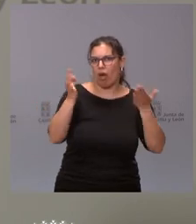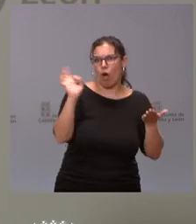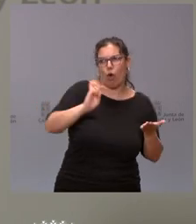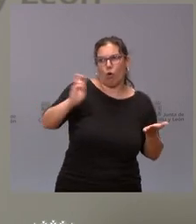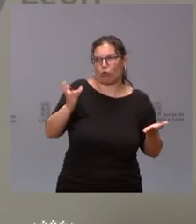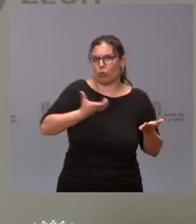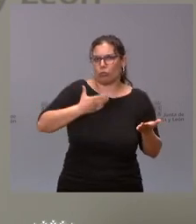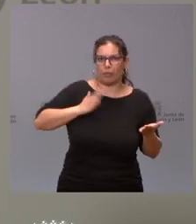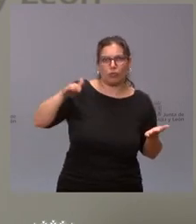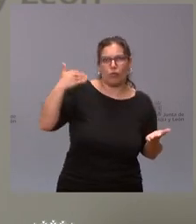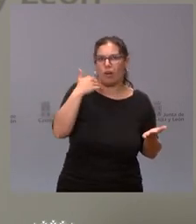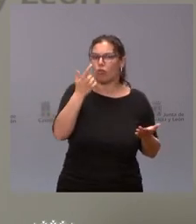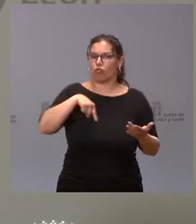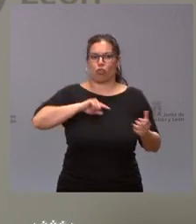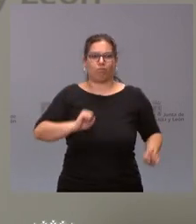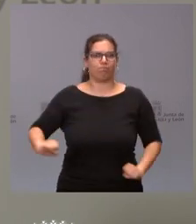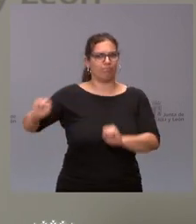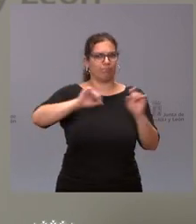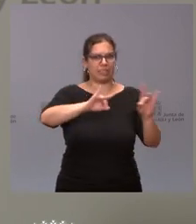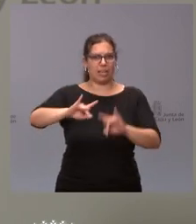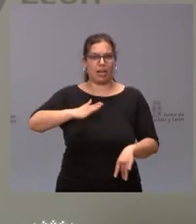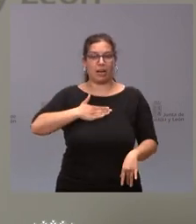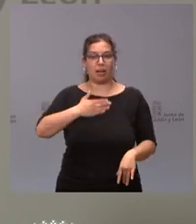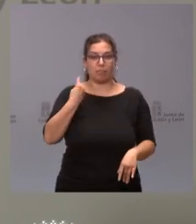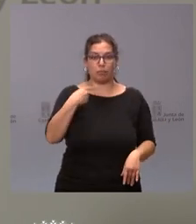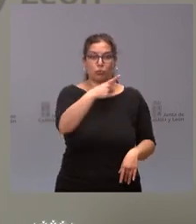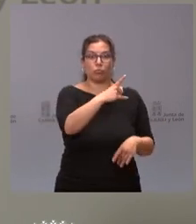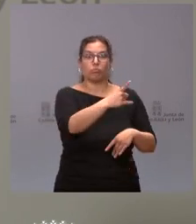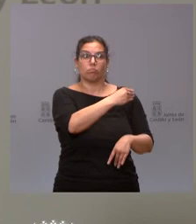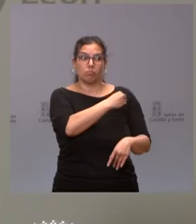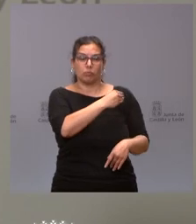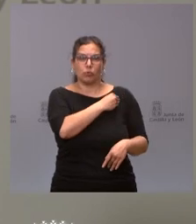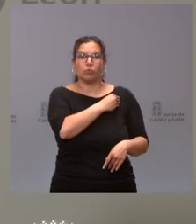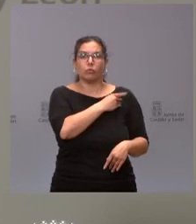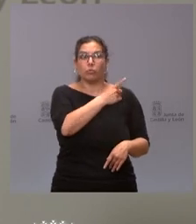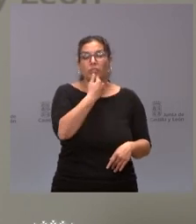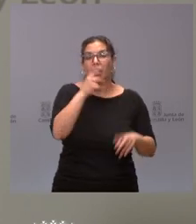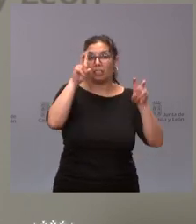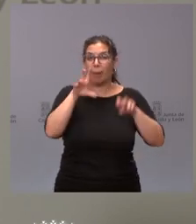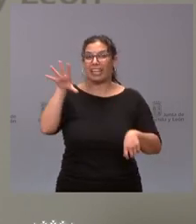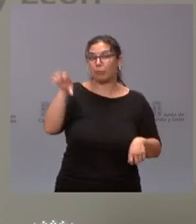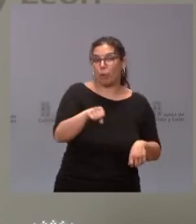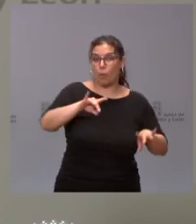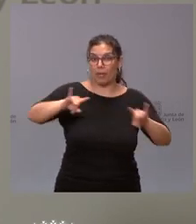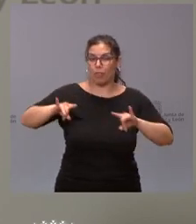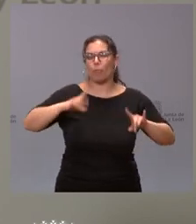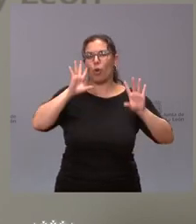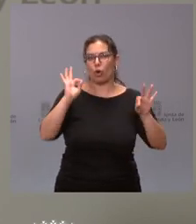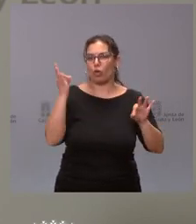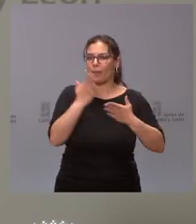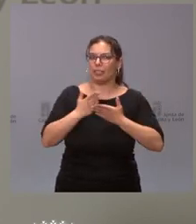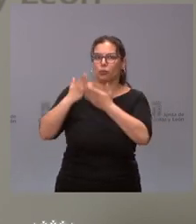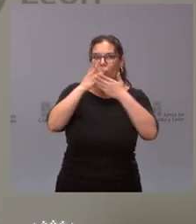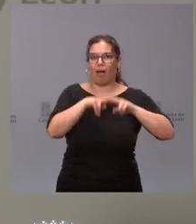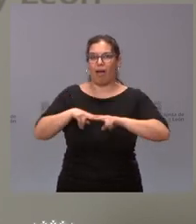ayuntamiento de fuera de esta comunidad autónoma y por tanto usted hable ahí una posibilidad de expropiaciones lógicamente se analizará por parte de